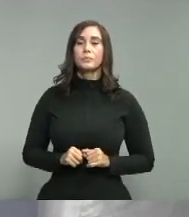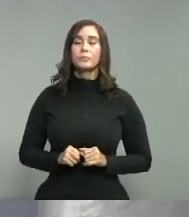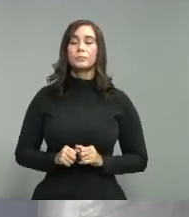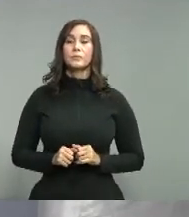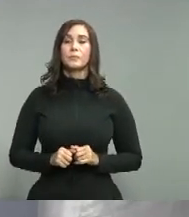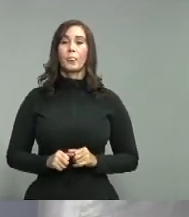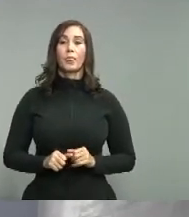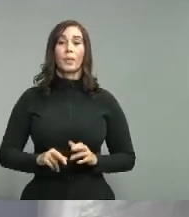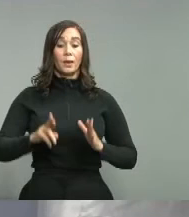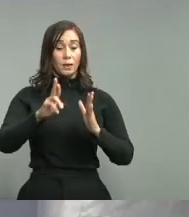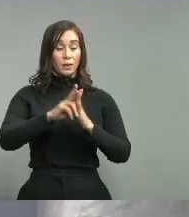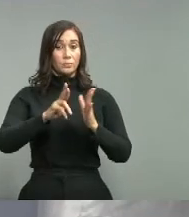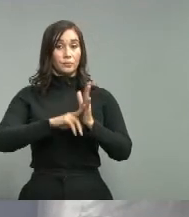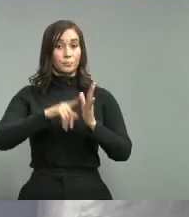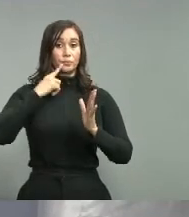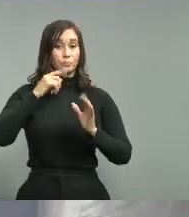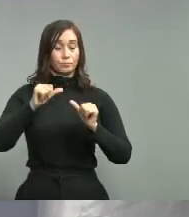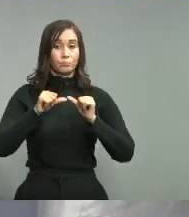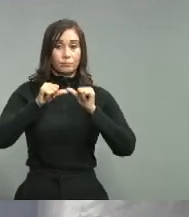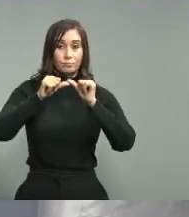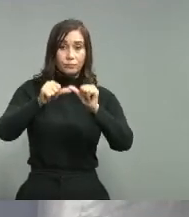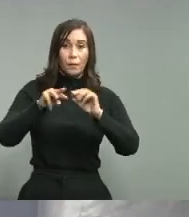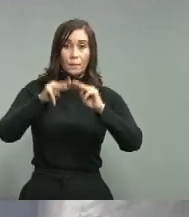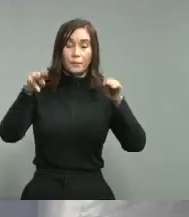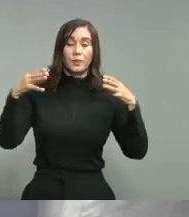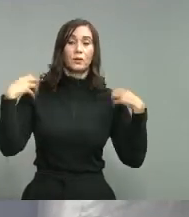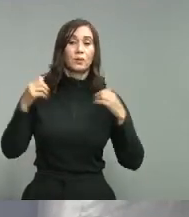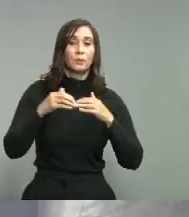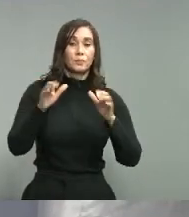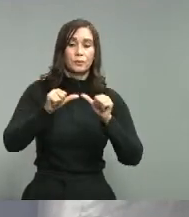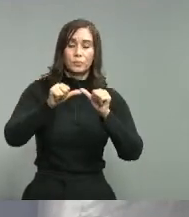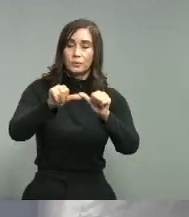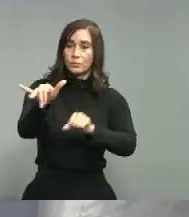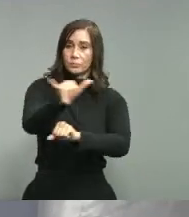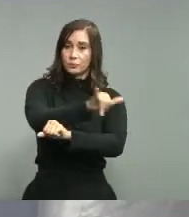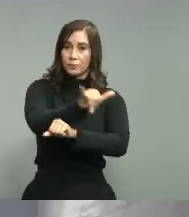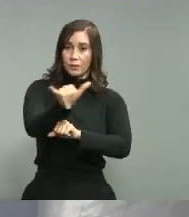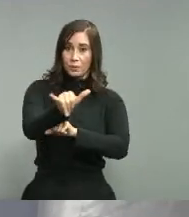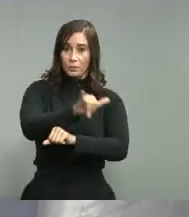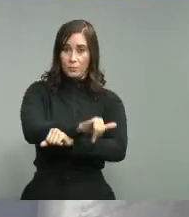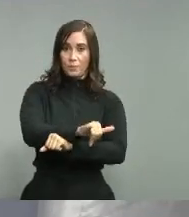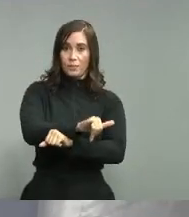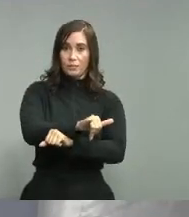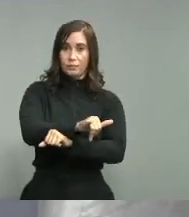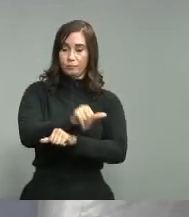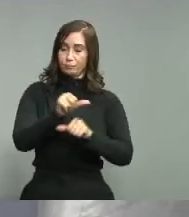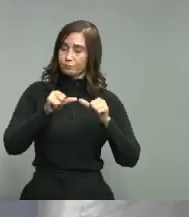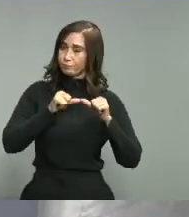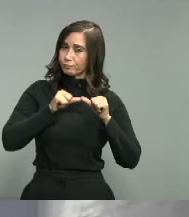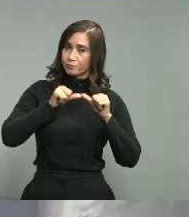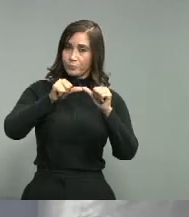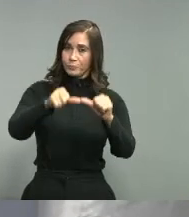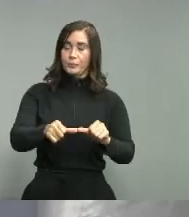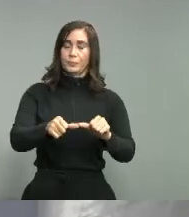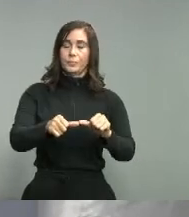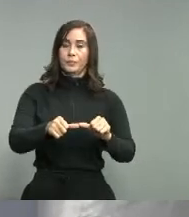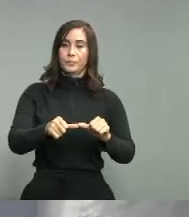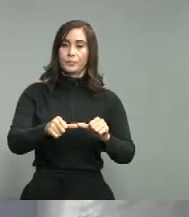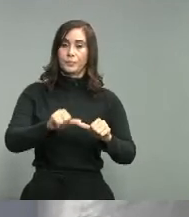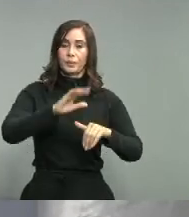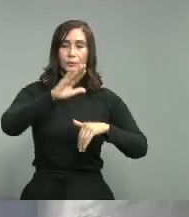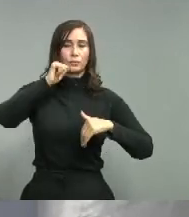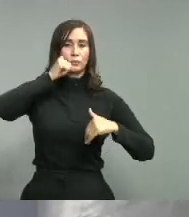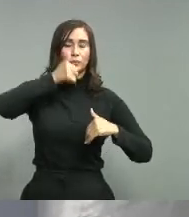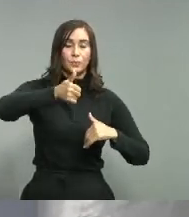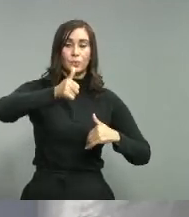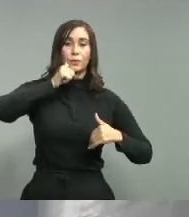recomendaciones del ministerio de salud pública continúan siendo exactamente las mismas que todos los